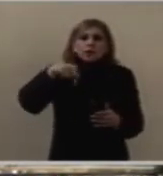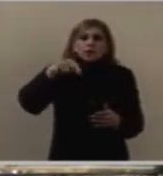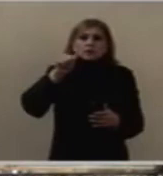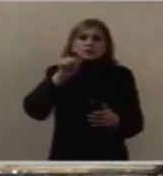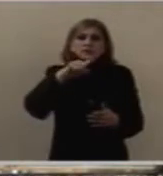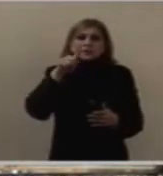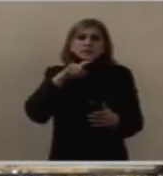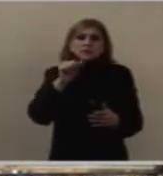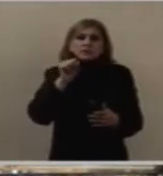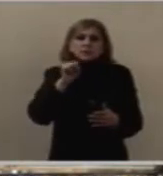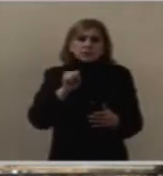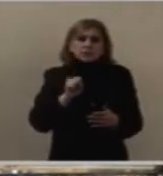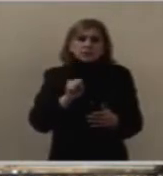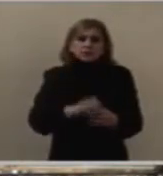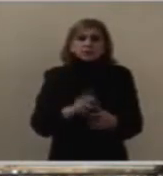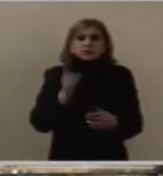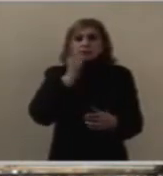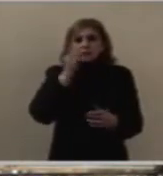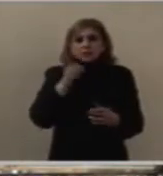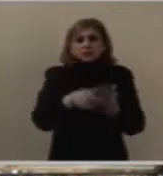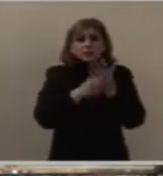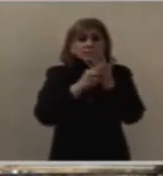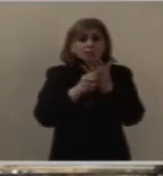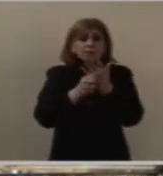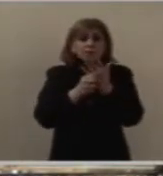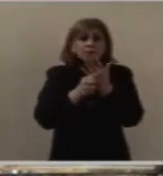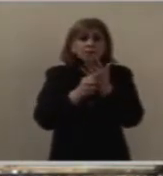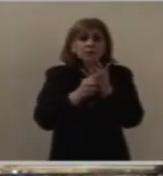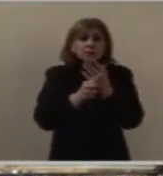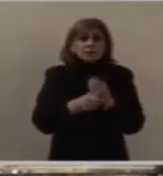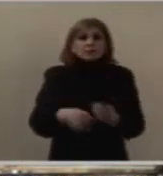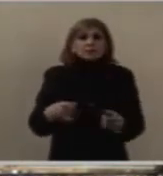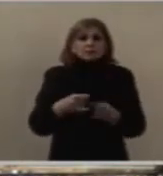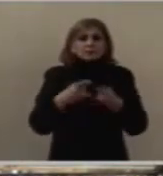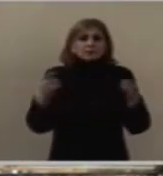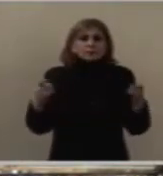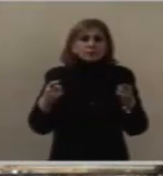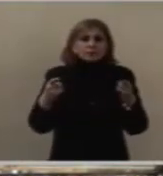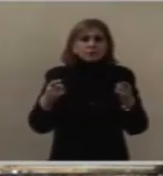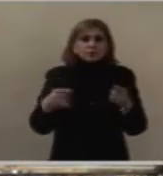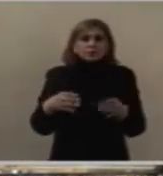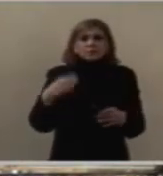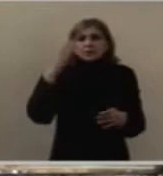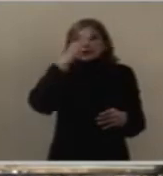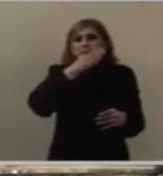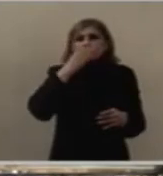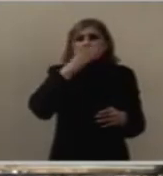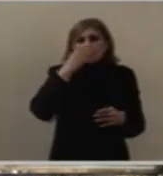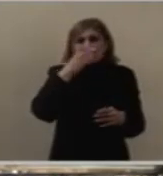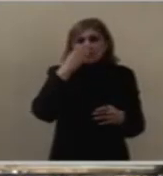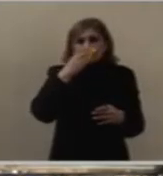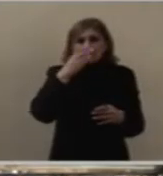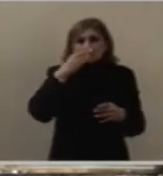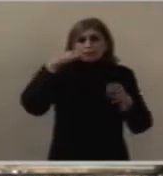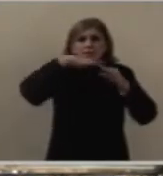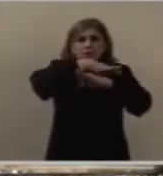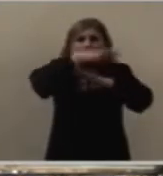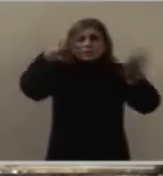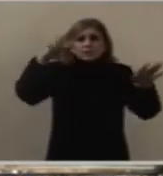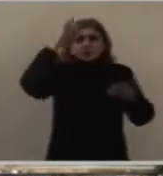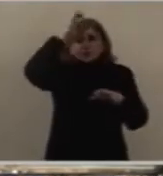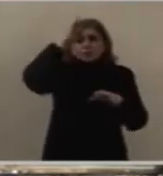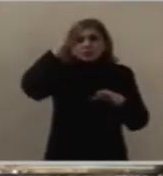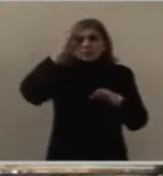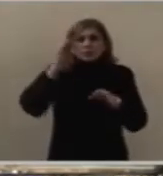Evangelio. Ahí el Señor, de una manera amable, cariñosa,